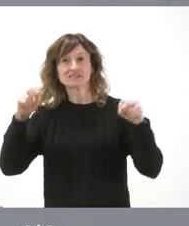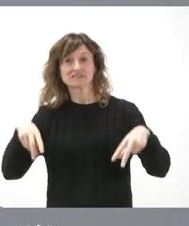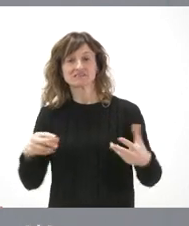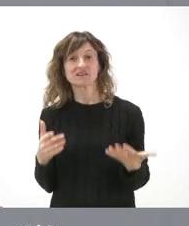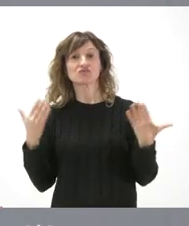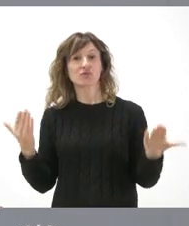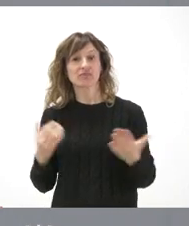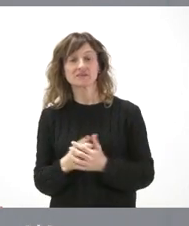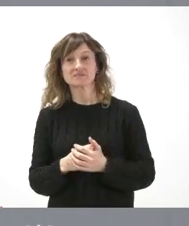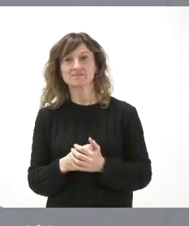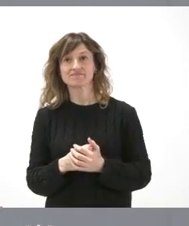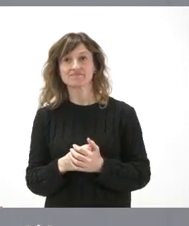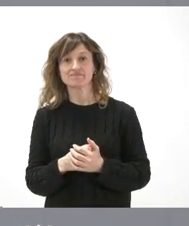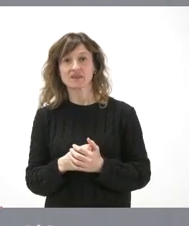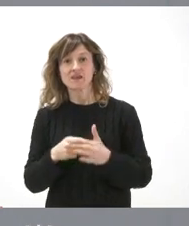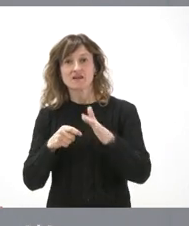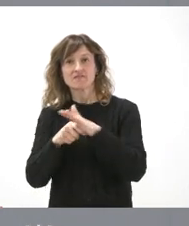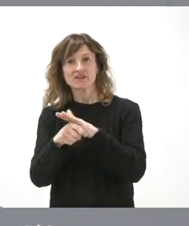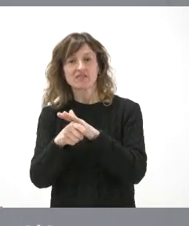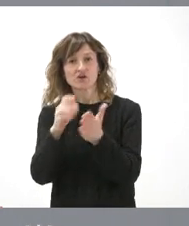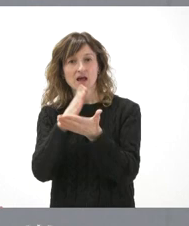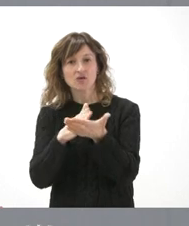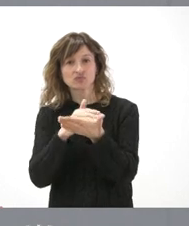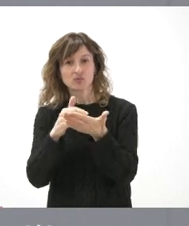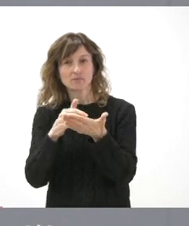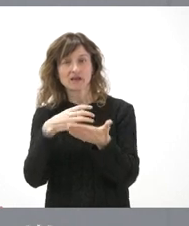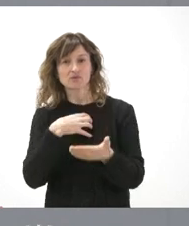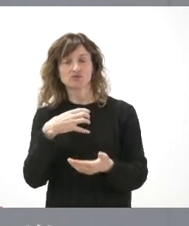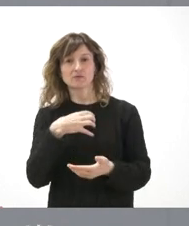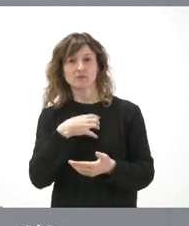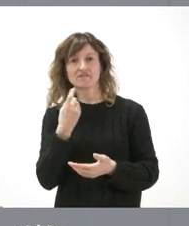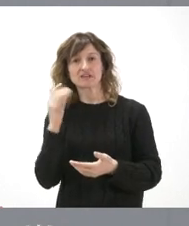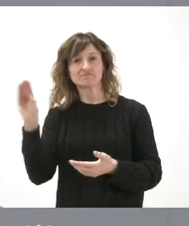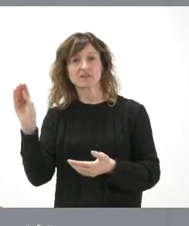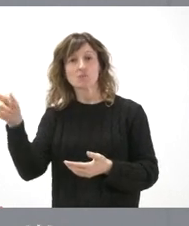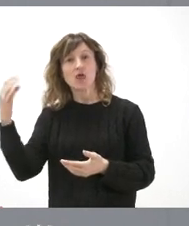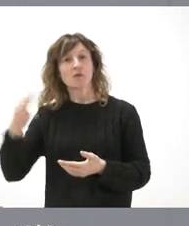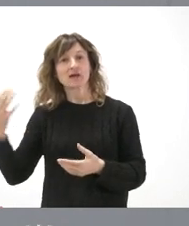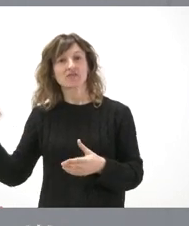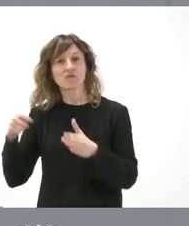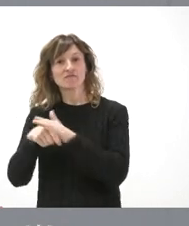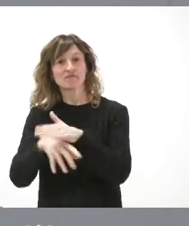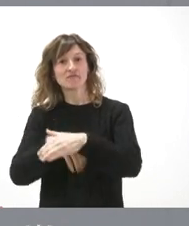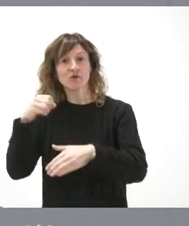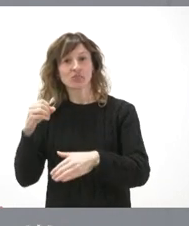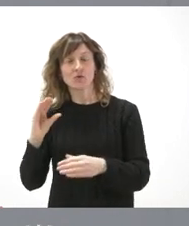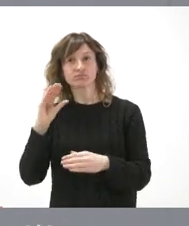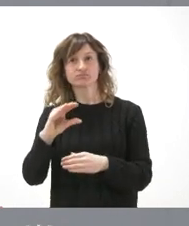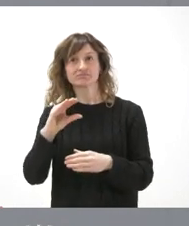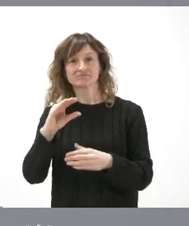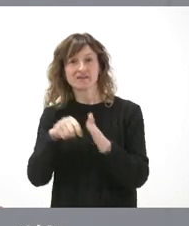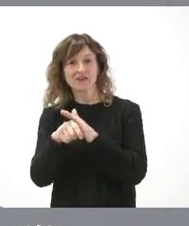Por tanto, no se puede hacer una financiación autonómica sin contar con quién tiene la obligación de aportar los fondos para la financiación autonómica,